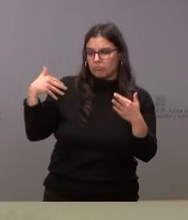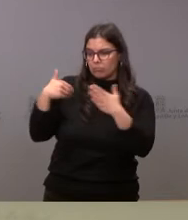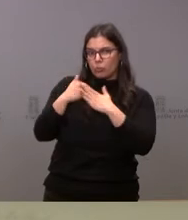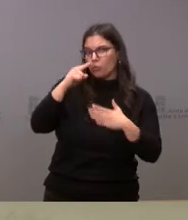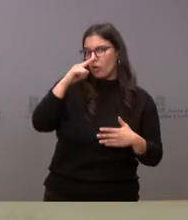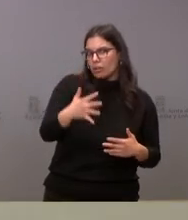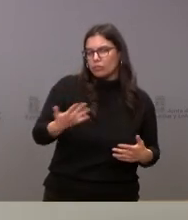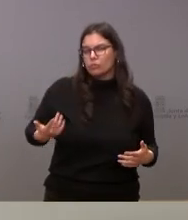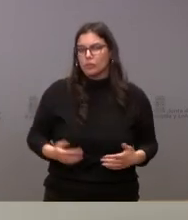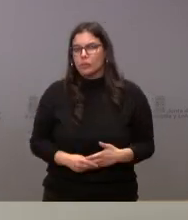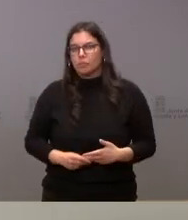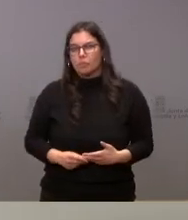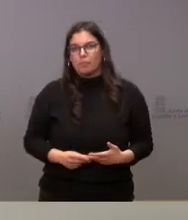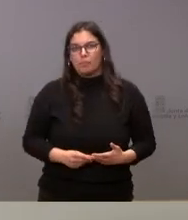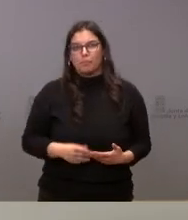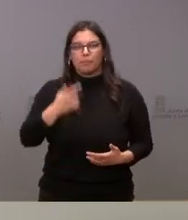años.